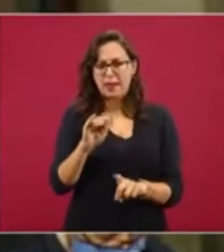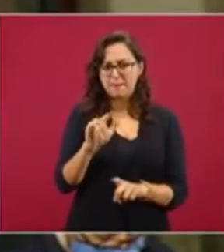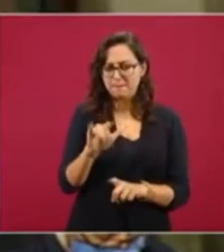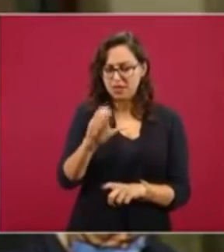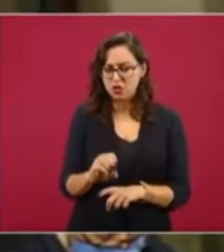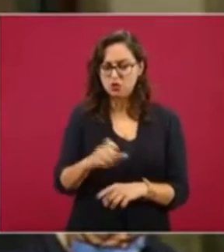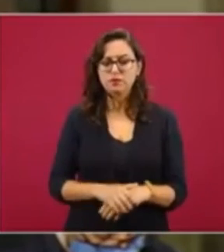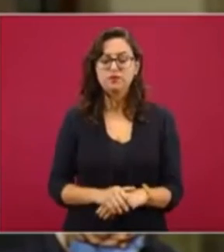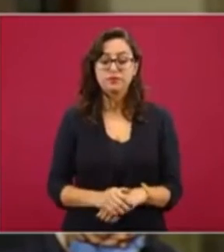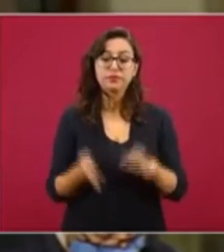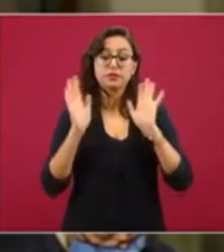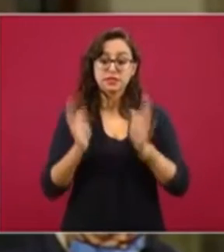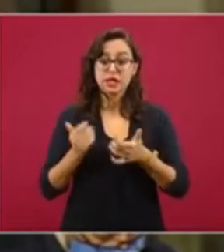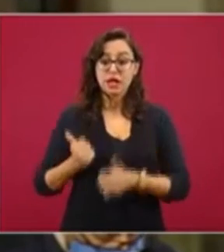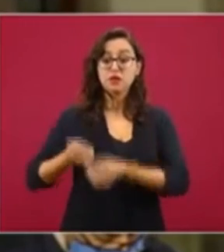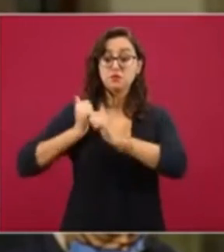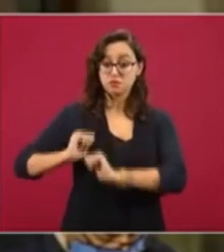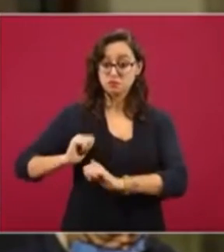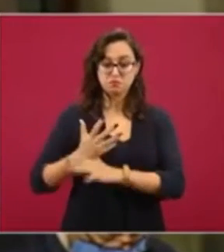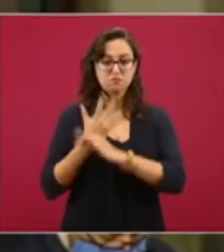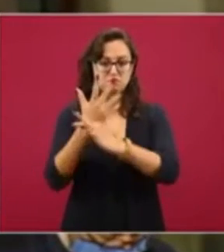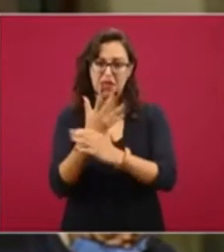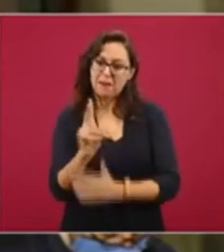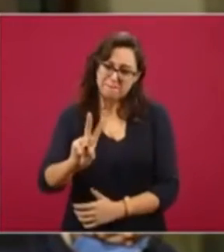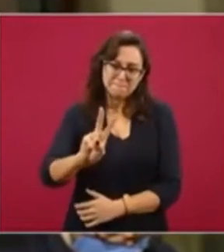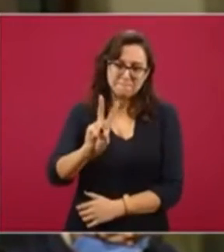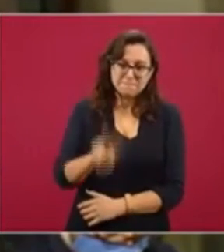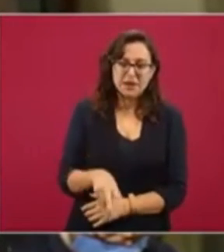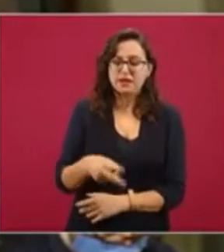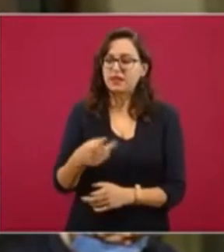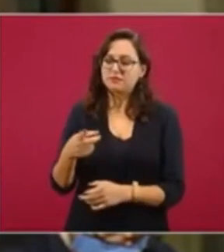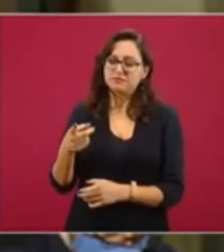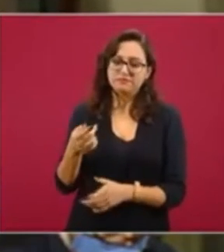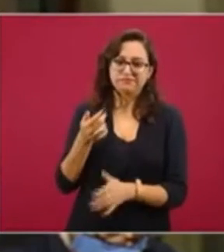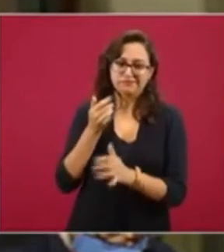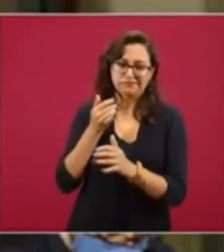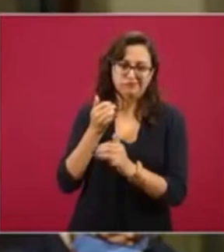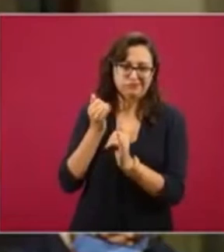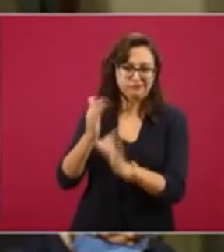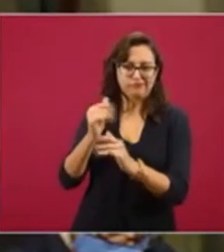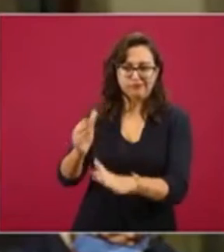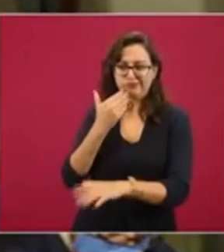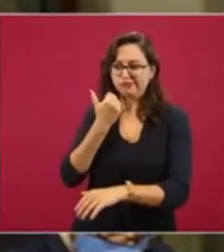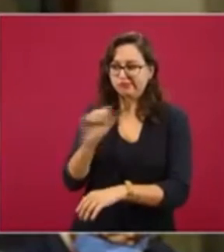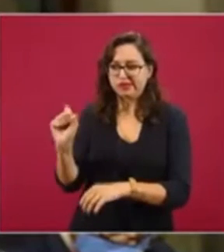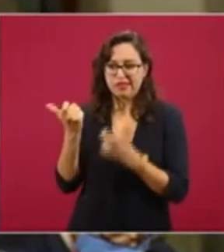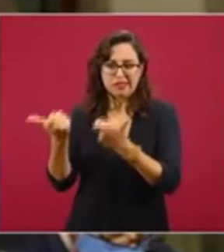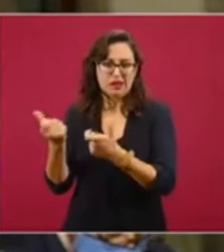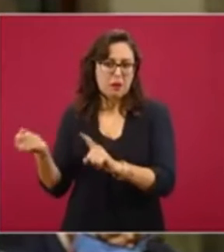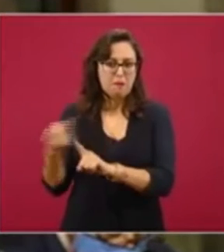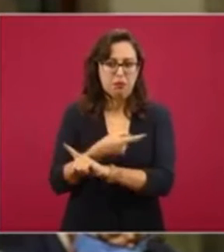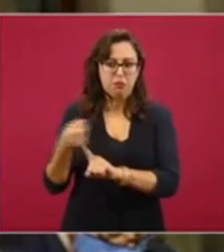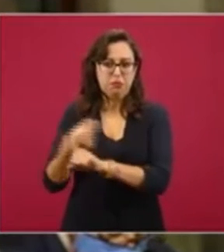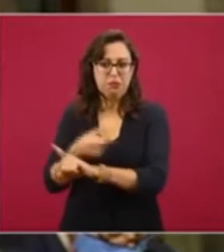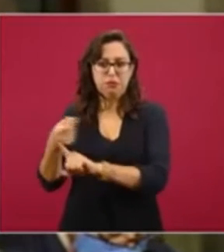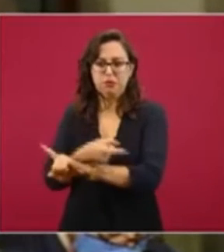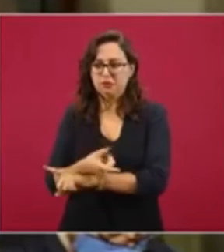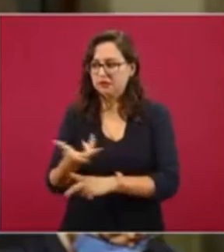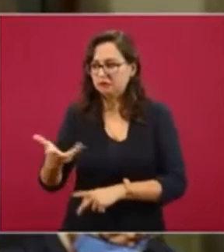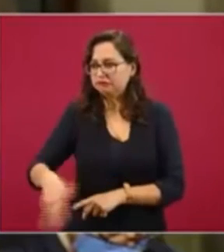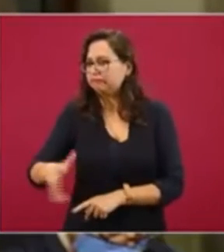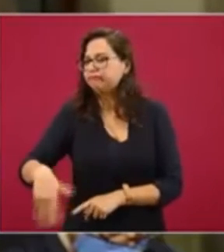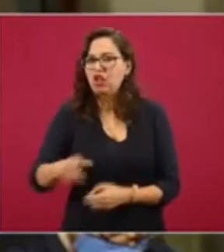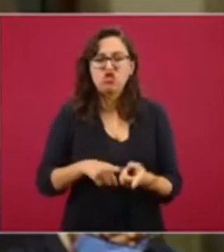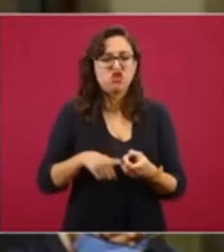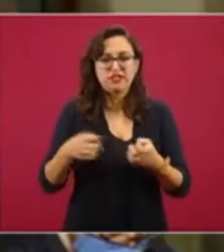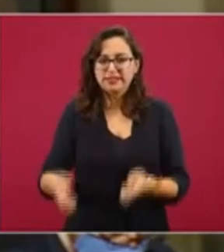Las autoridades han dicho que está documentado el desvío de recursos en la llamada estafa maestra y que Emilio Cebadúa podría decir a dónde fue a pagar ese dinero. Si se